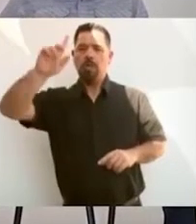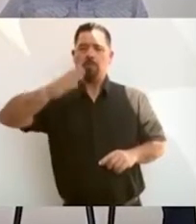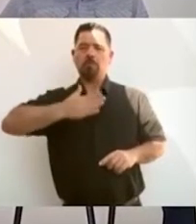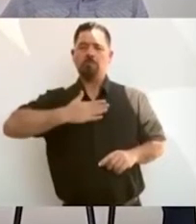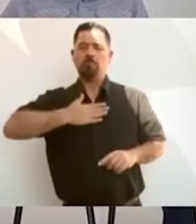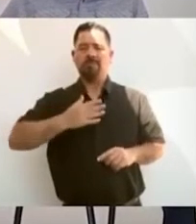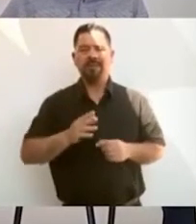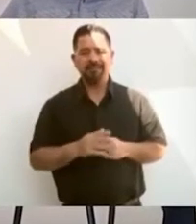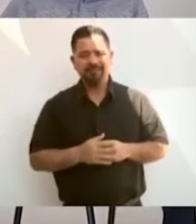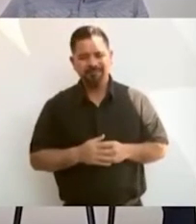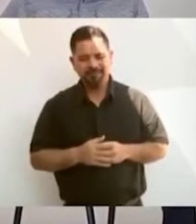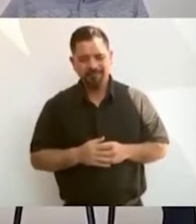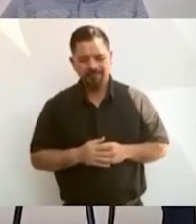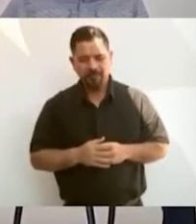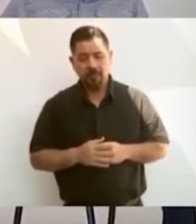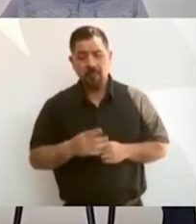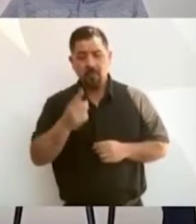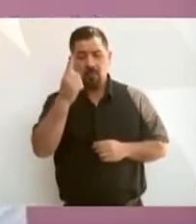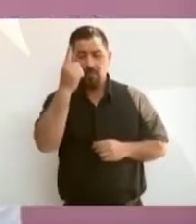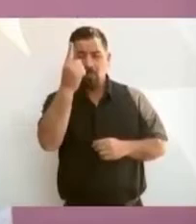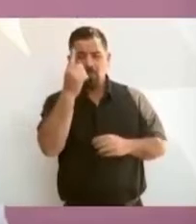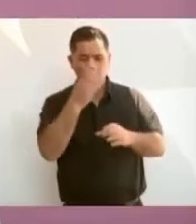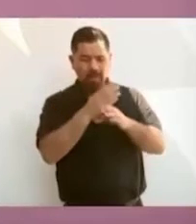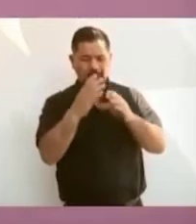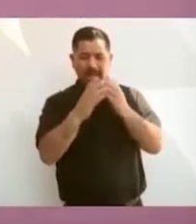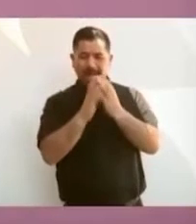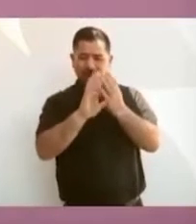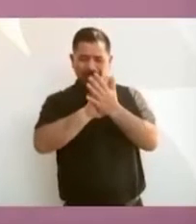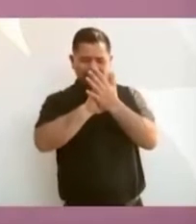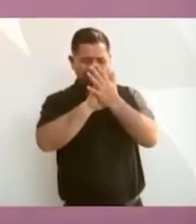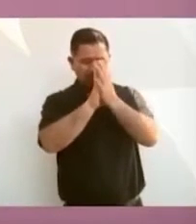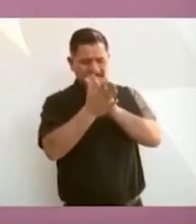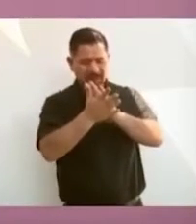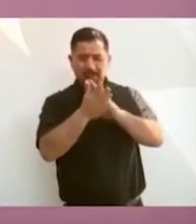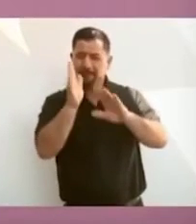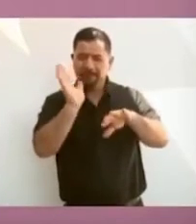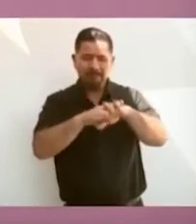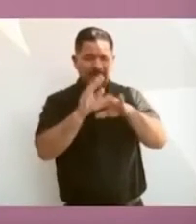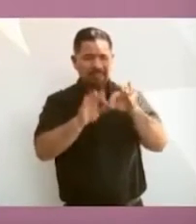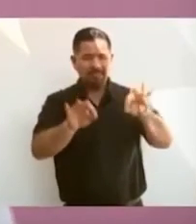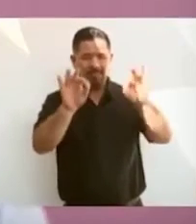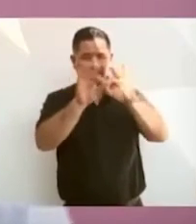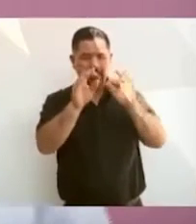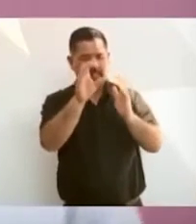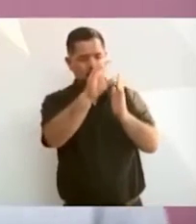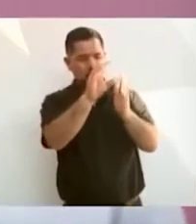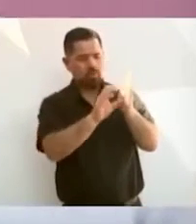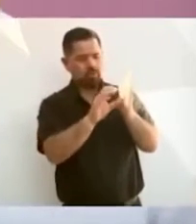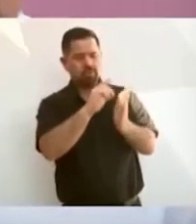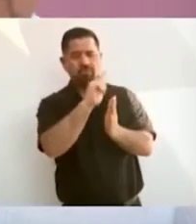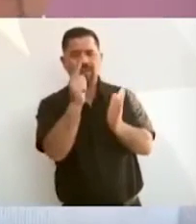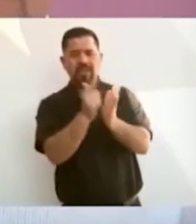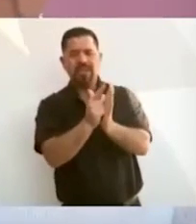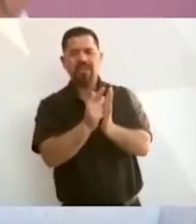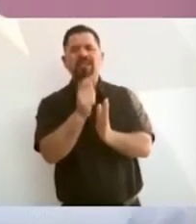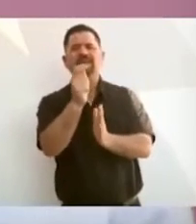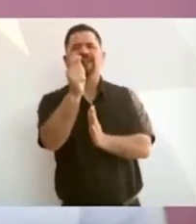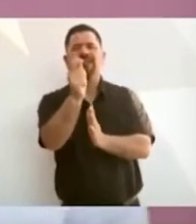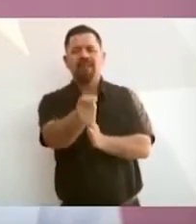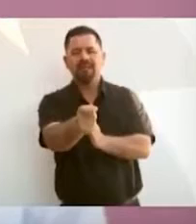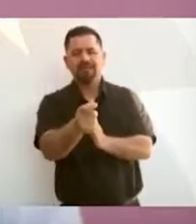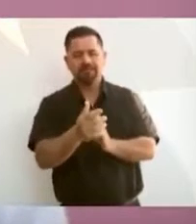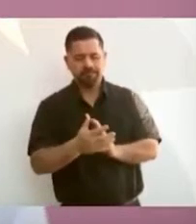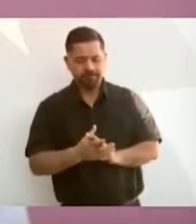Una de las reformas más importantes que se hicieron a la Constitución fue precisamente